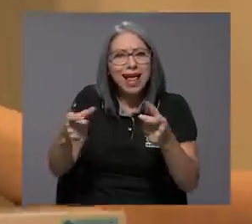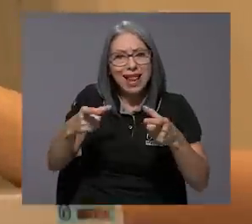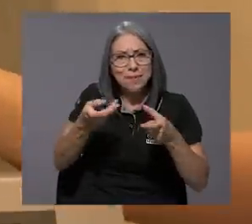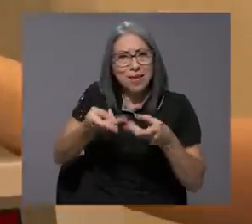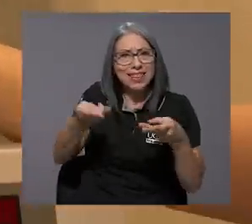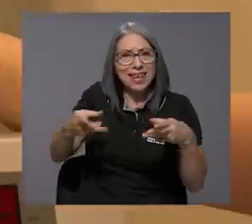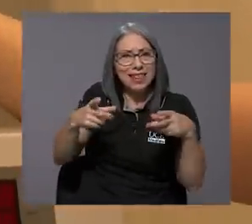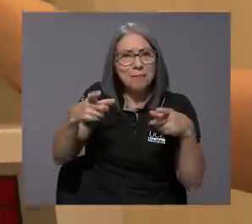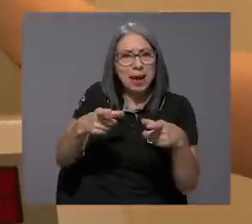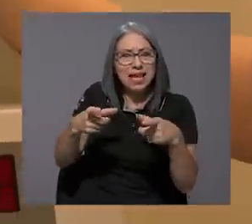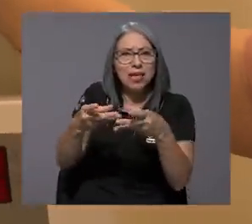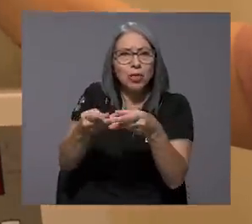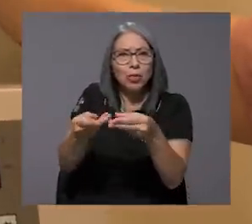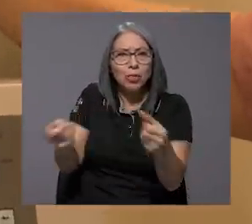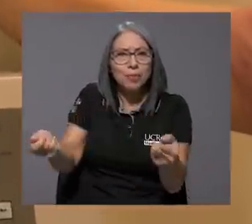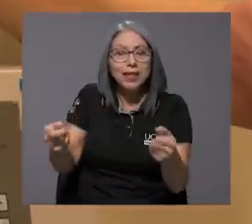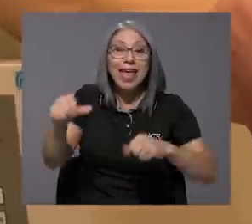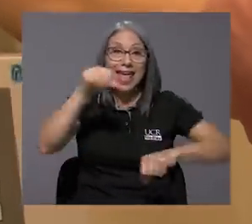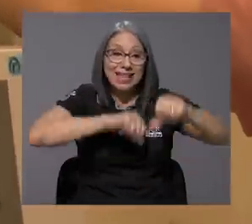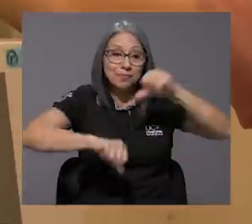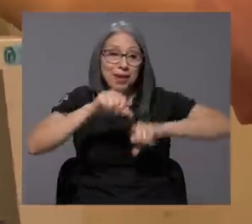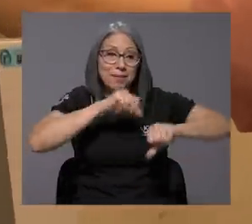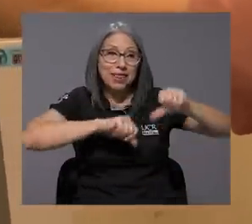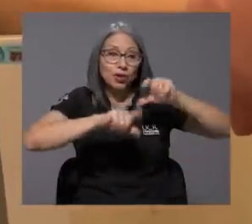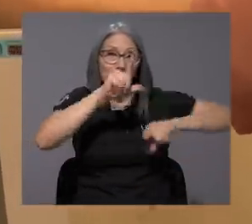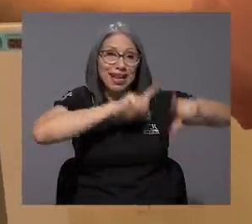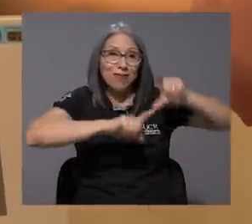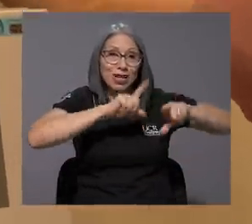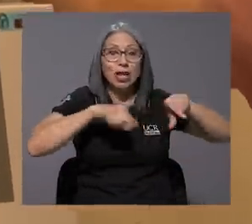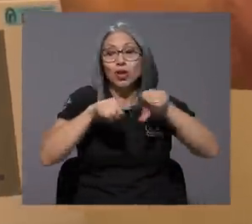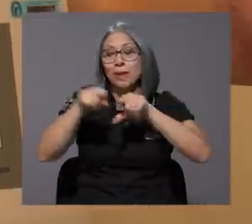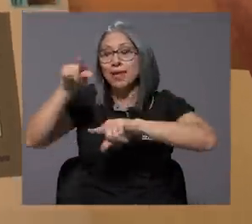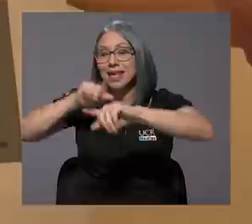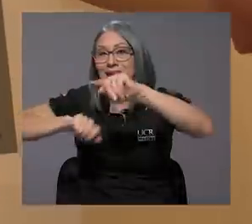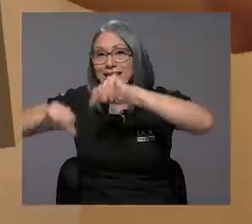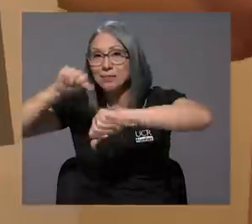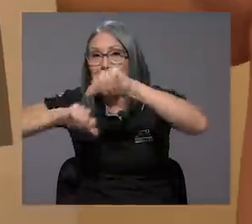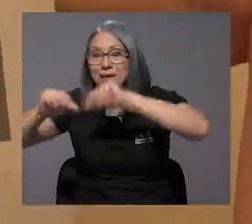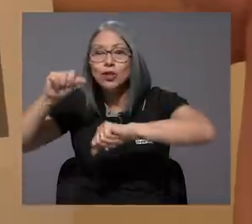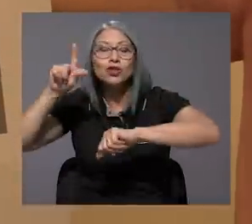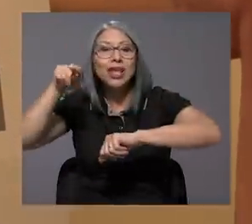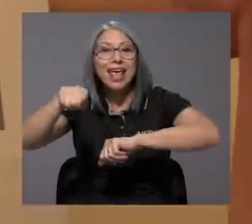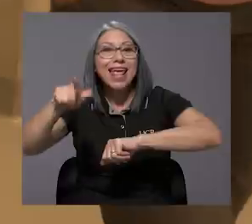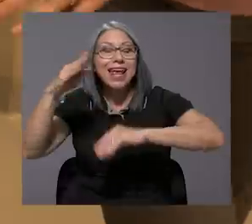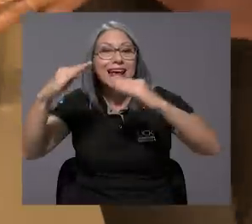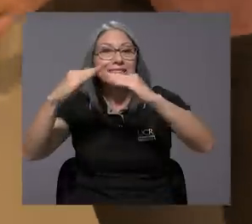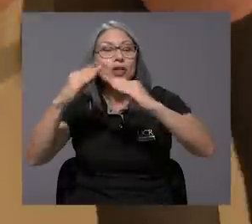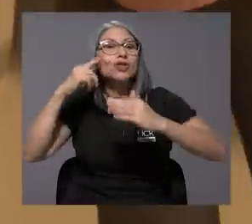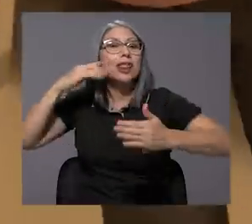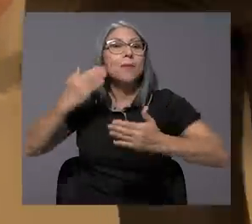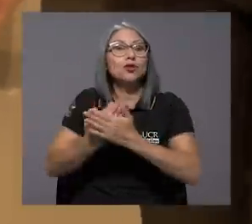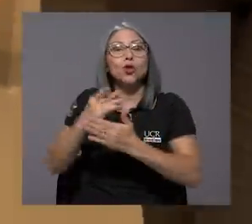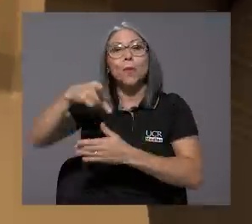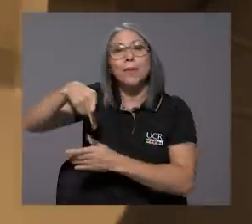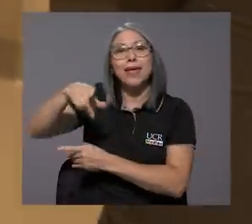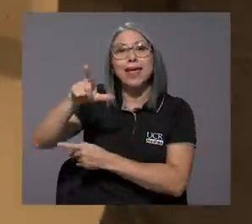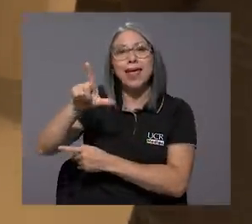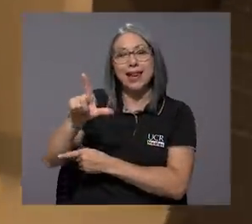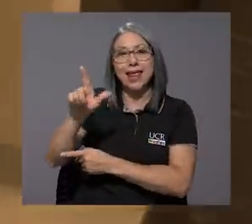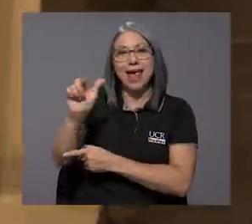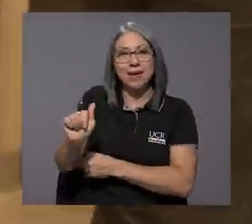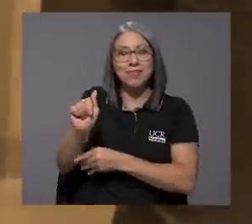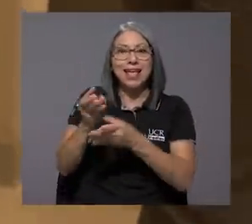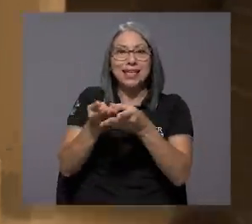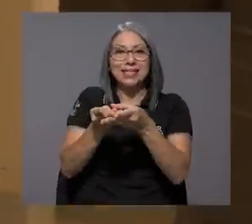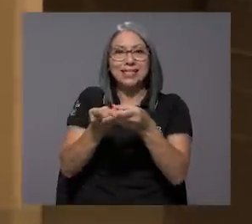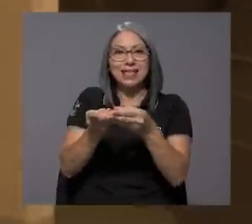el material de empaque. En experimentos en el laboratorio y caseros, se demostró que el ácido poliláctico